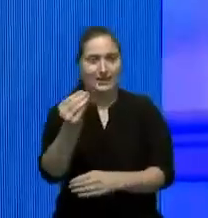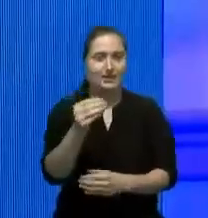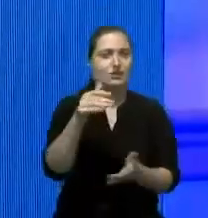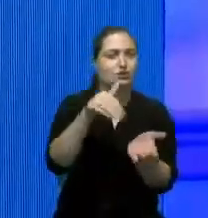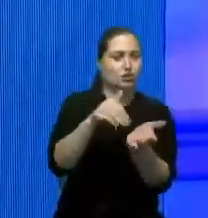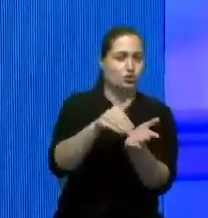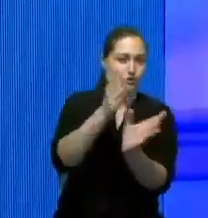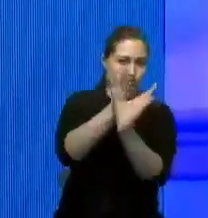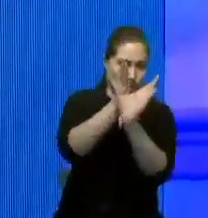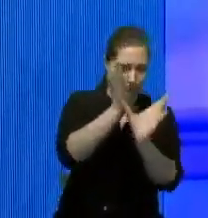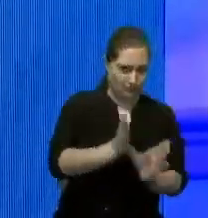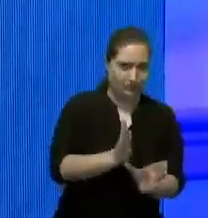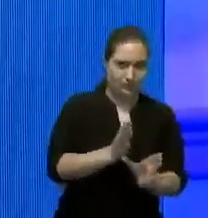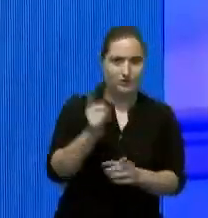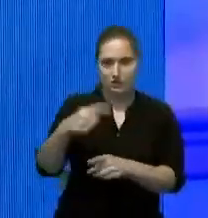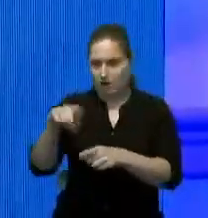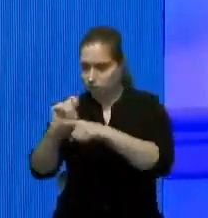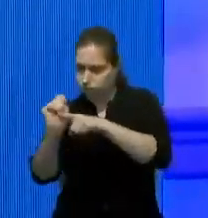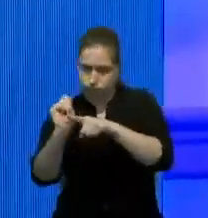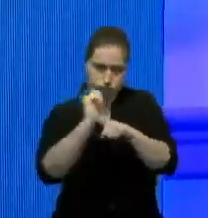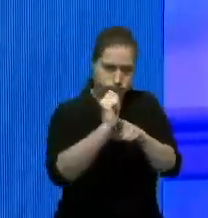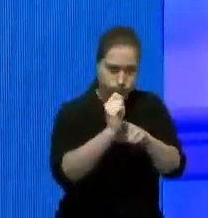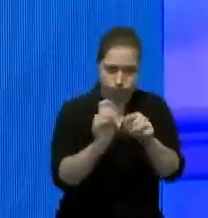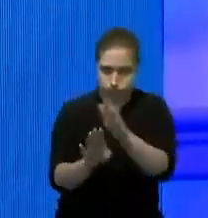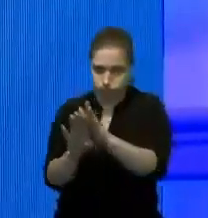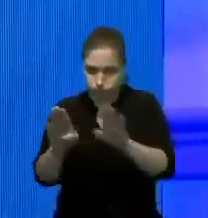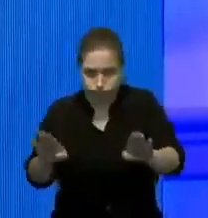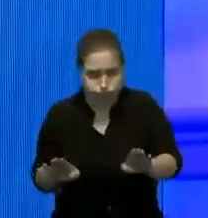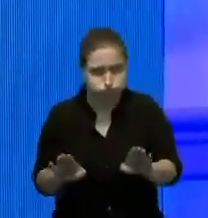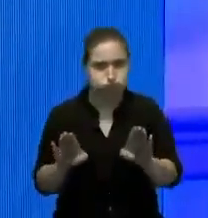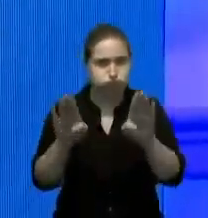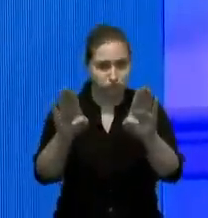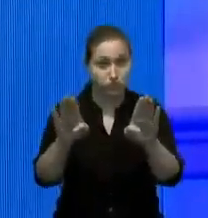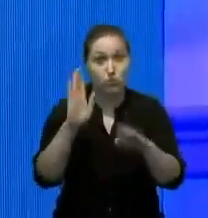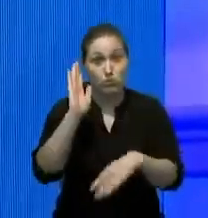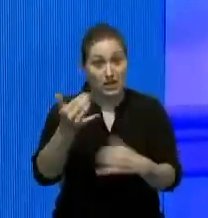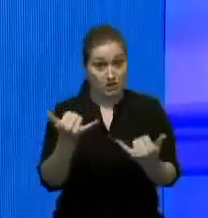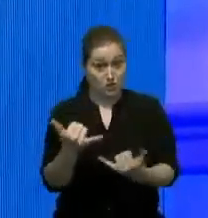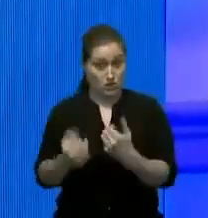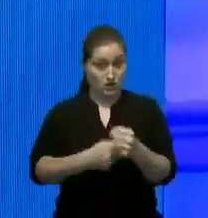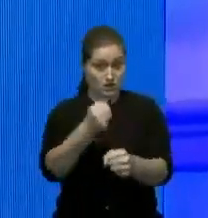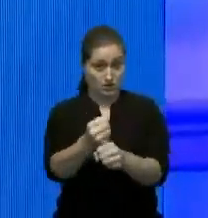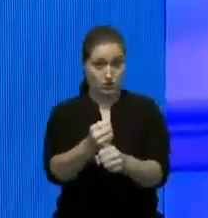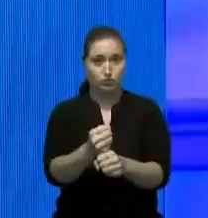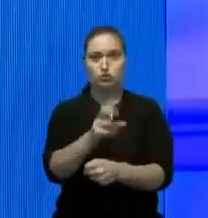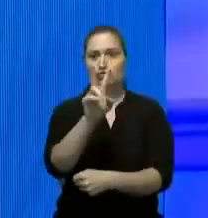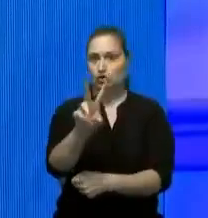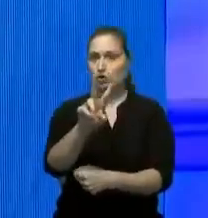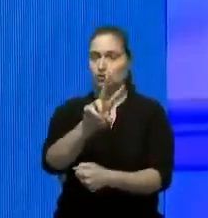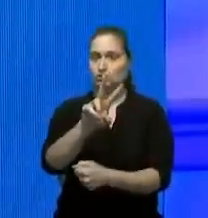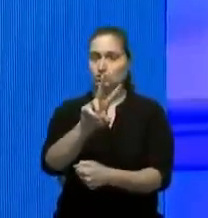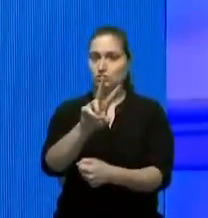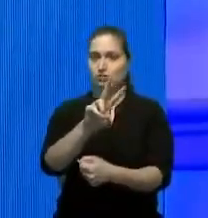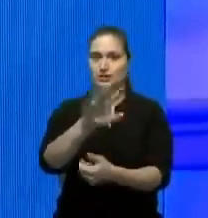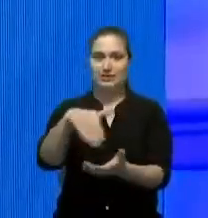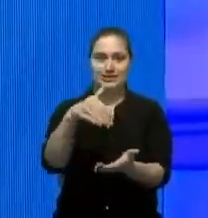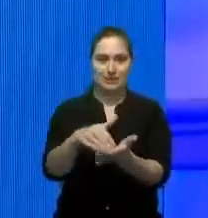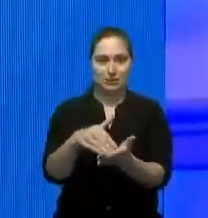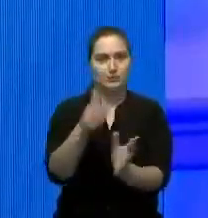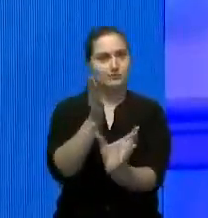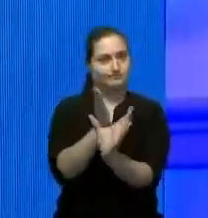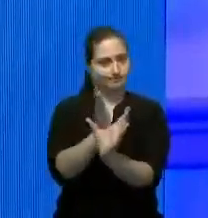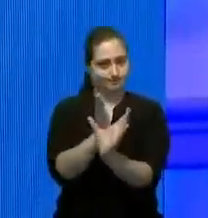también y en este año próximo vamos a crear dos establecimientos dos centros psicosociales más